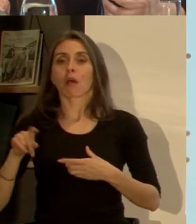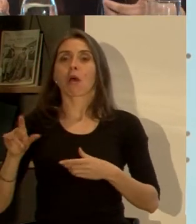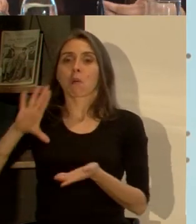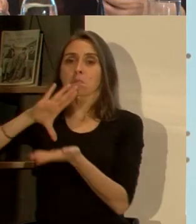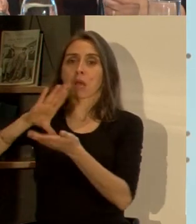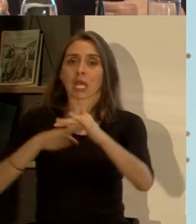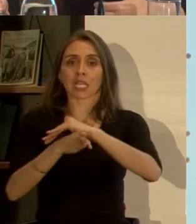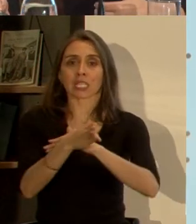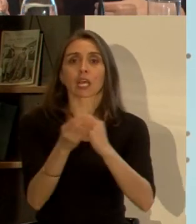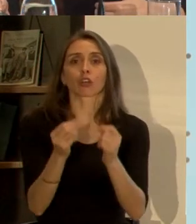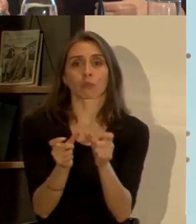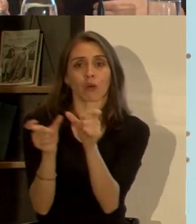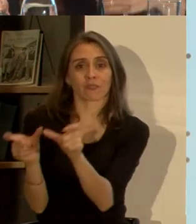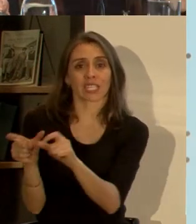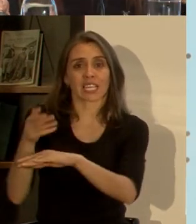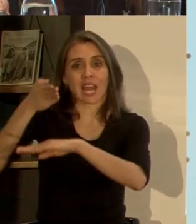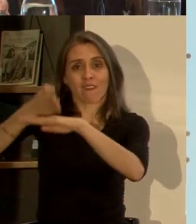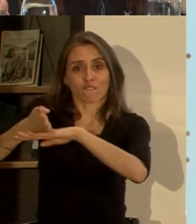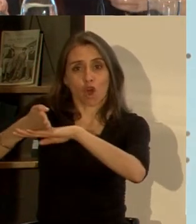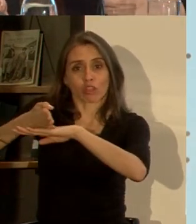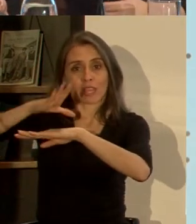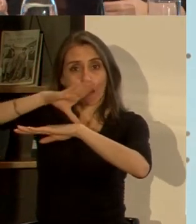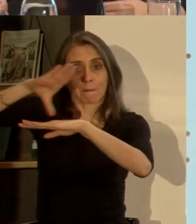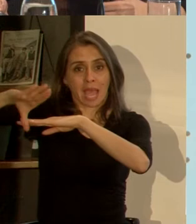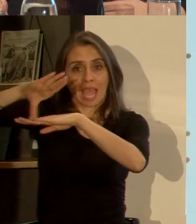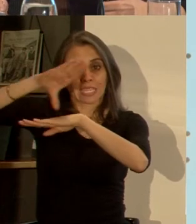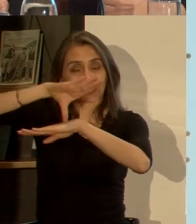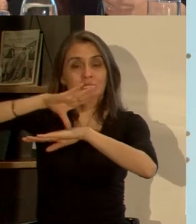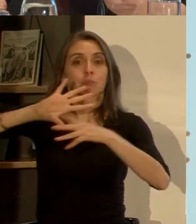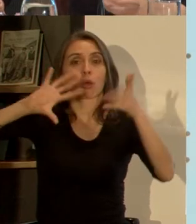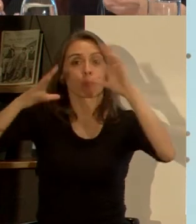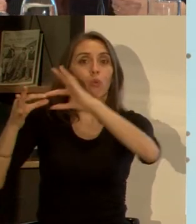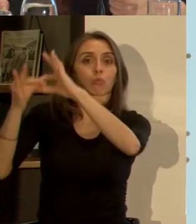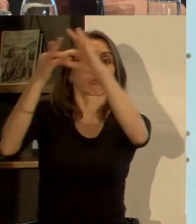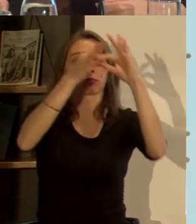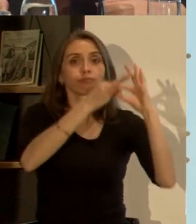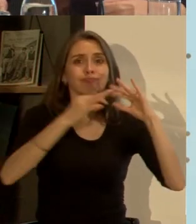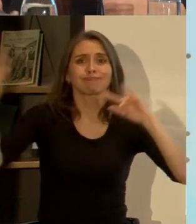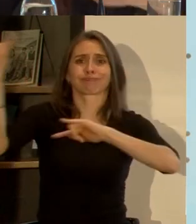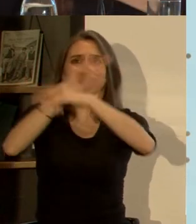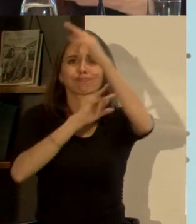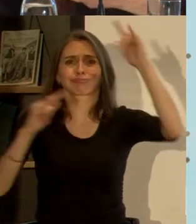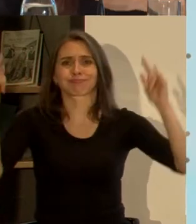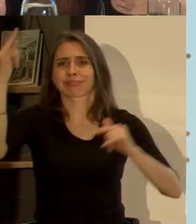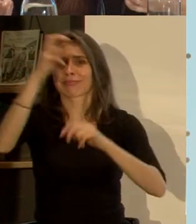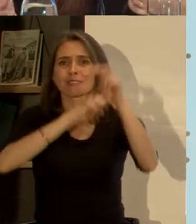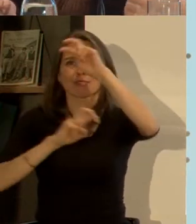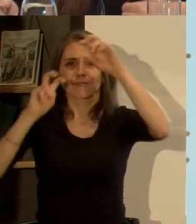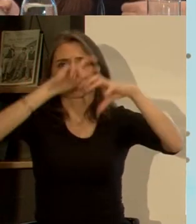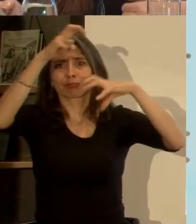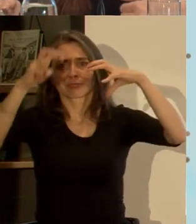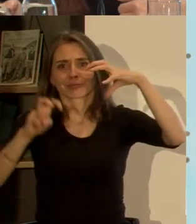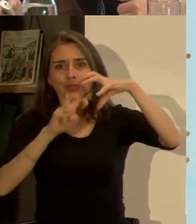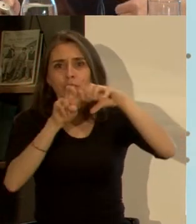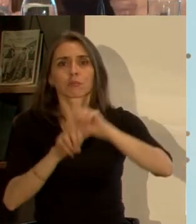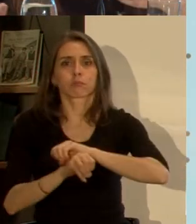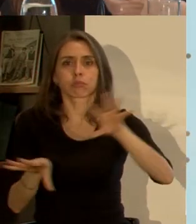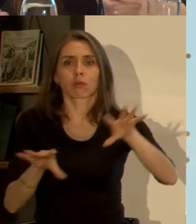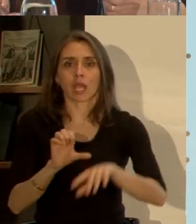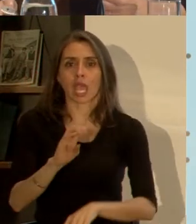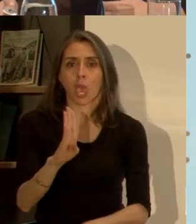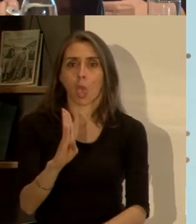tenemos que vigilar solamente en las fronteras sabiendo que con la globalización podemos tener lo que tú mencionabas quizás un ébola